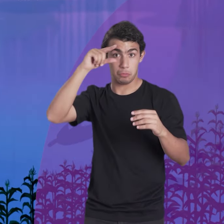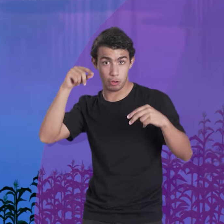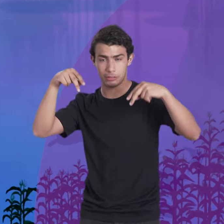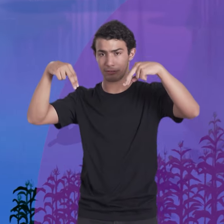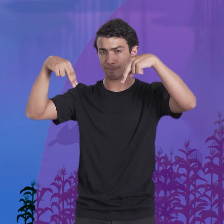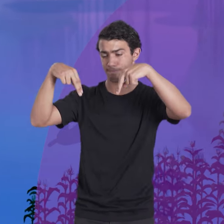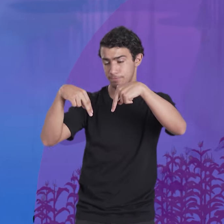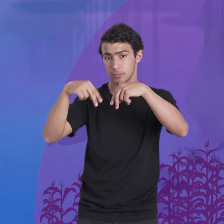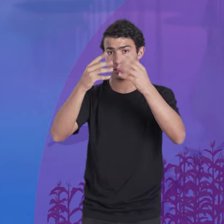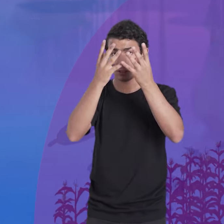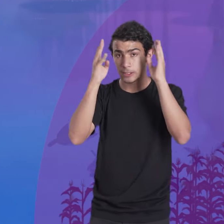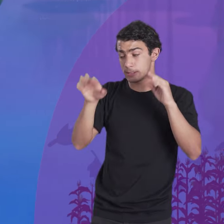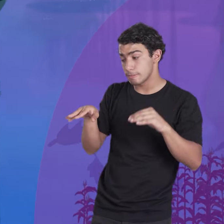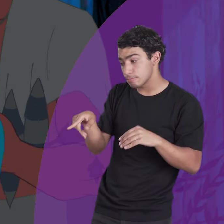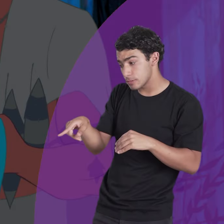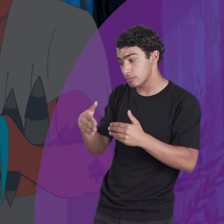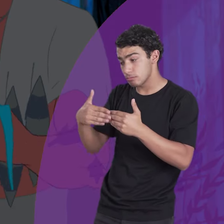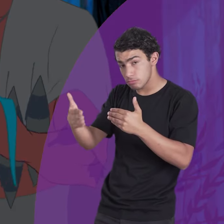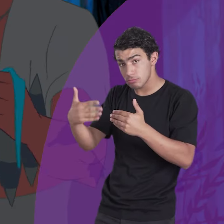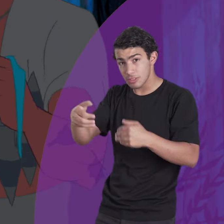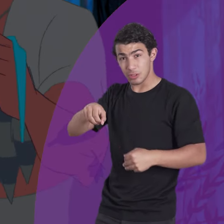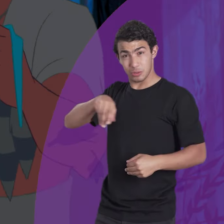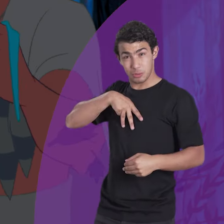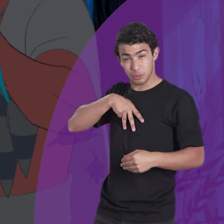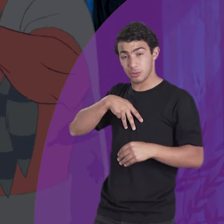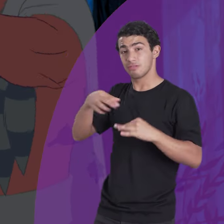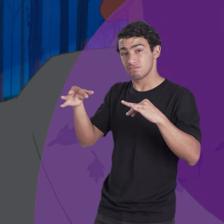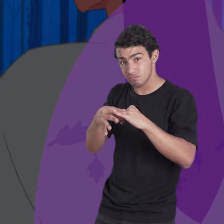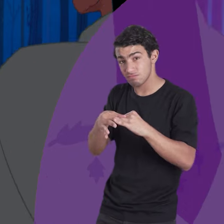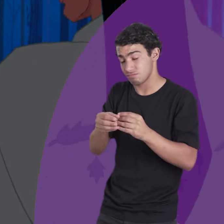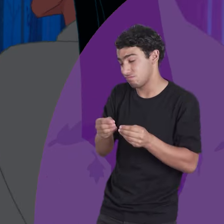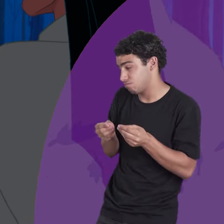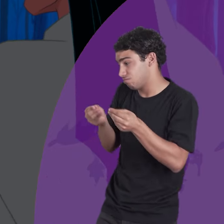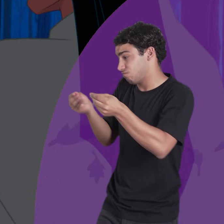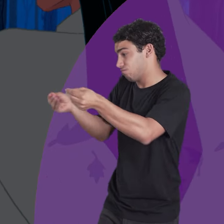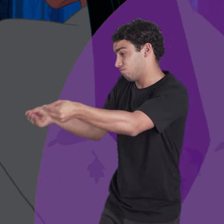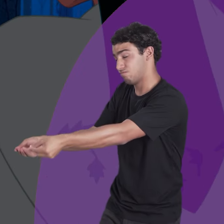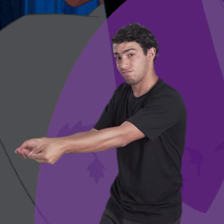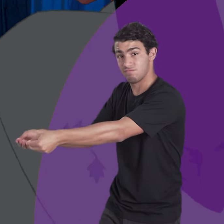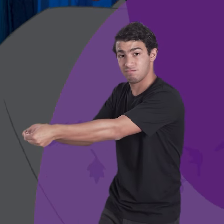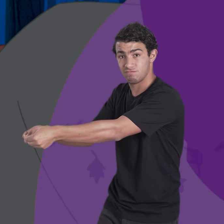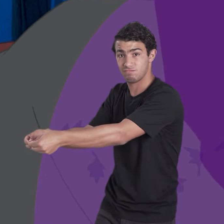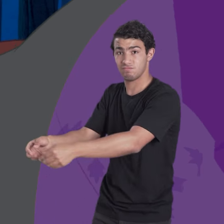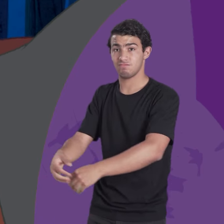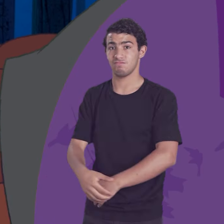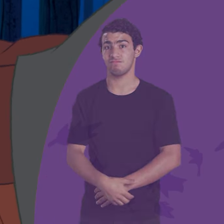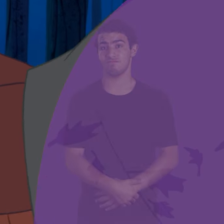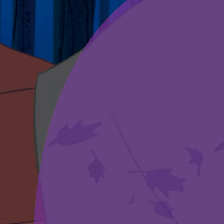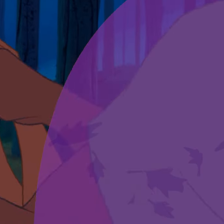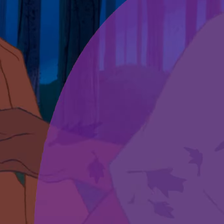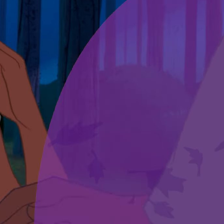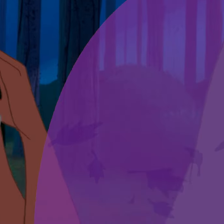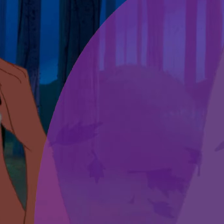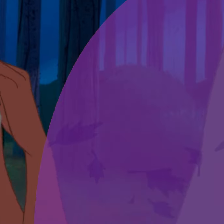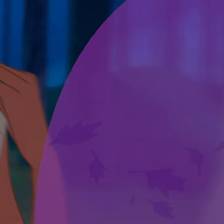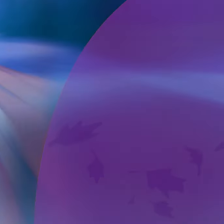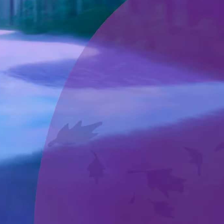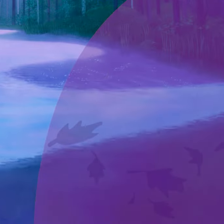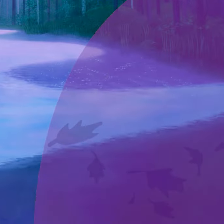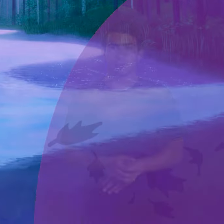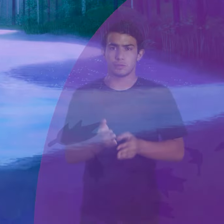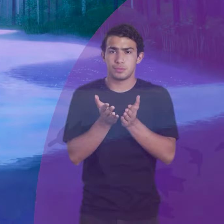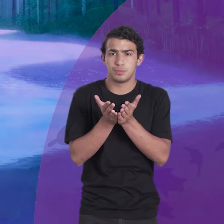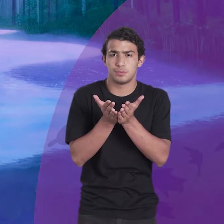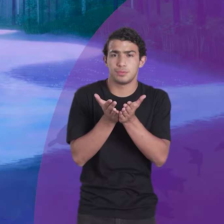pedido tu mano en matrimonio. Pero... Tu madre lo usó el día de nuestra boda. Ella tiene otro sueño y quiere descubrir